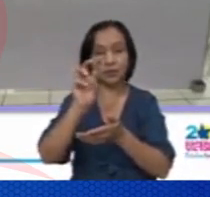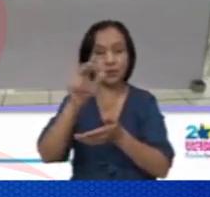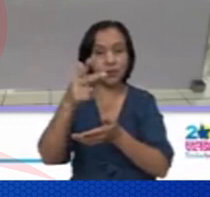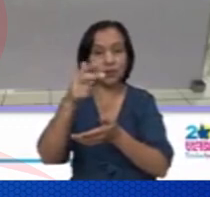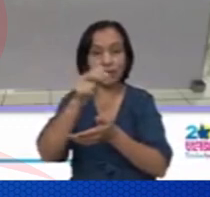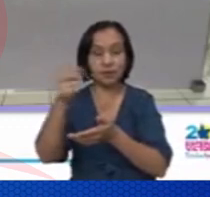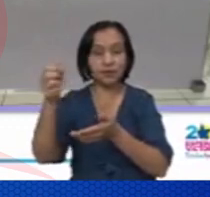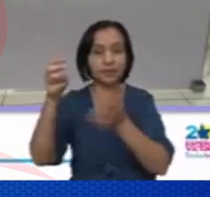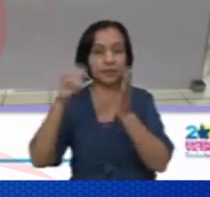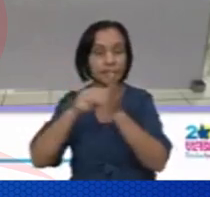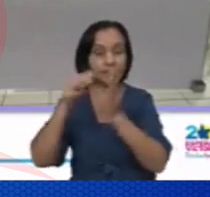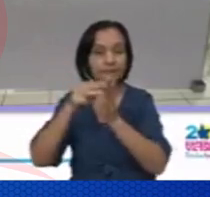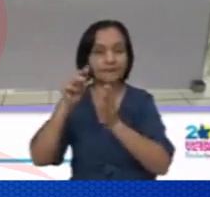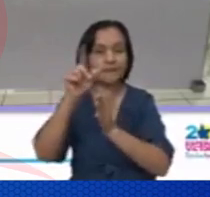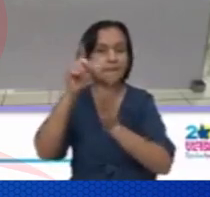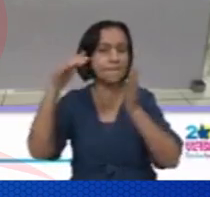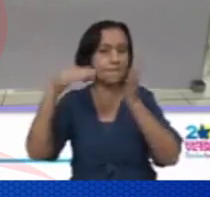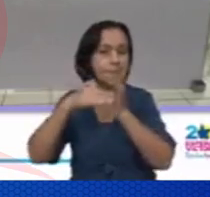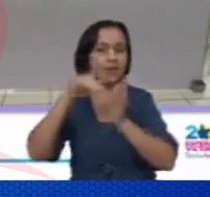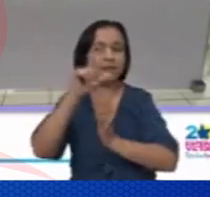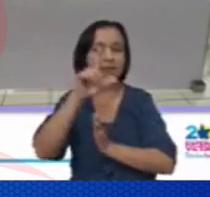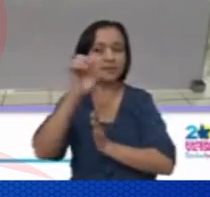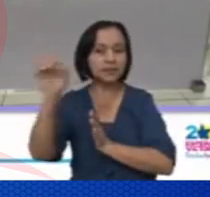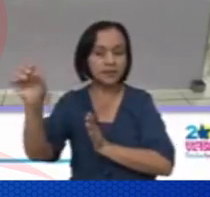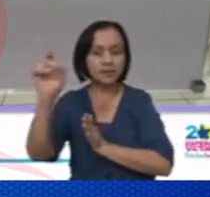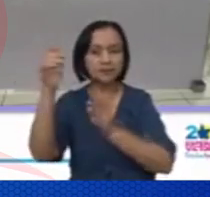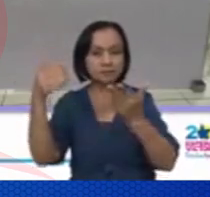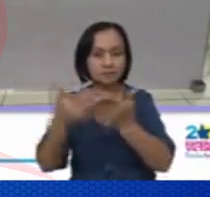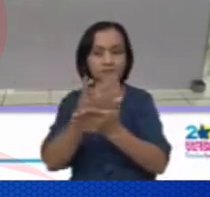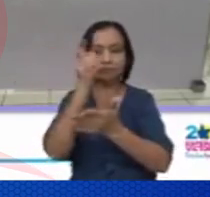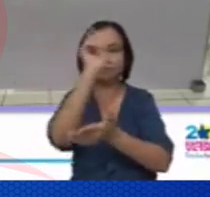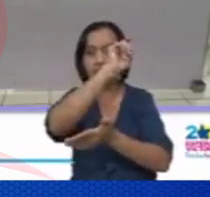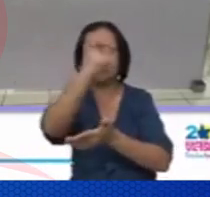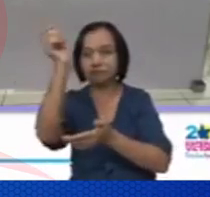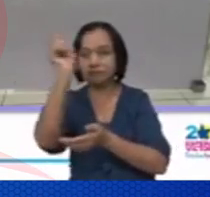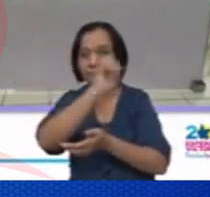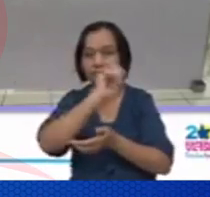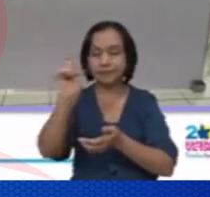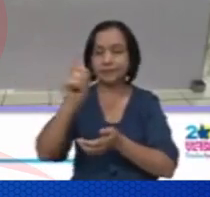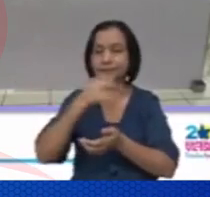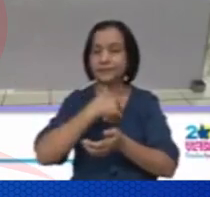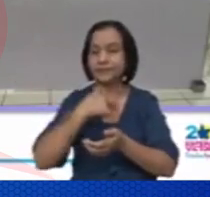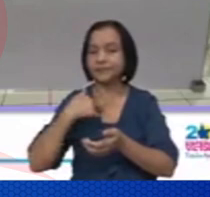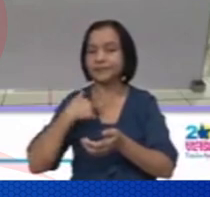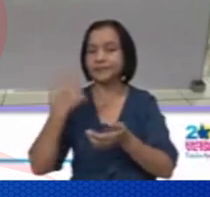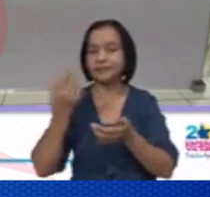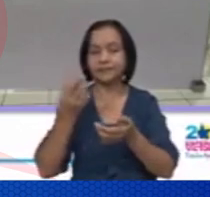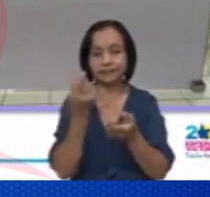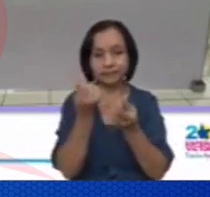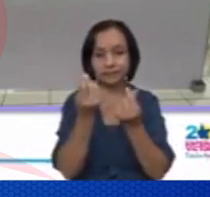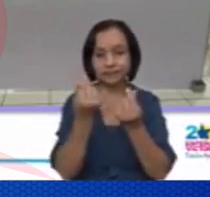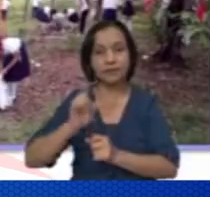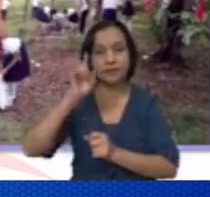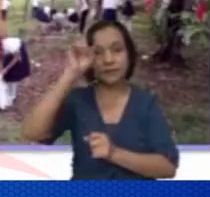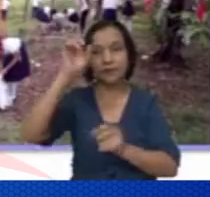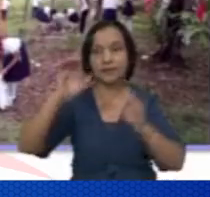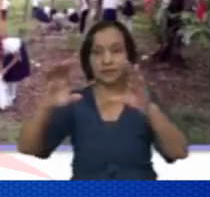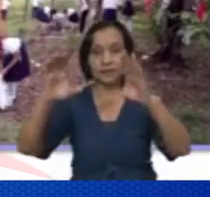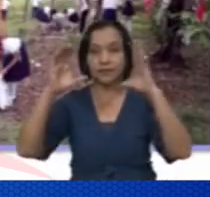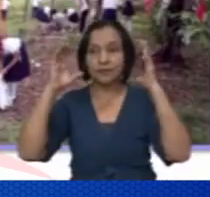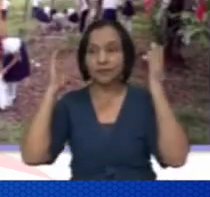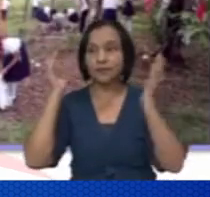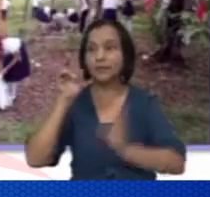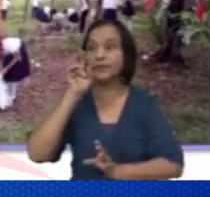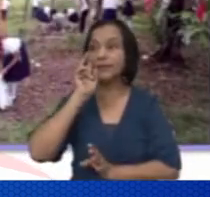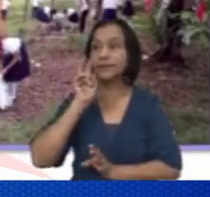de las canchas deportivas que también sirven para el desarrollo integral de los niños y otros ambientes que ayudan al